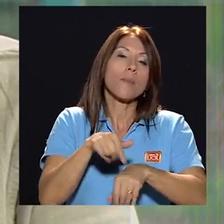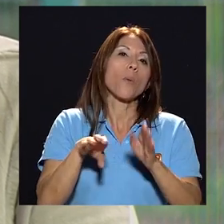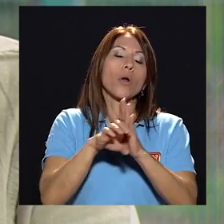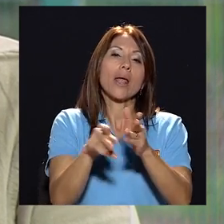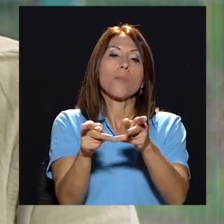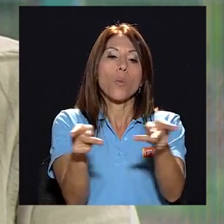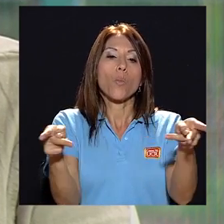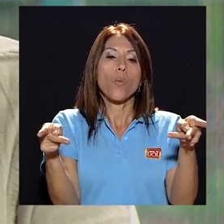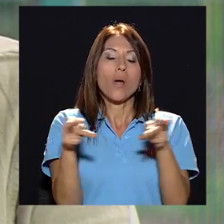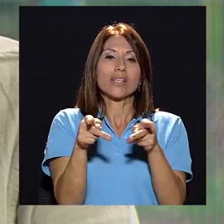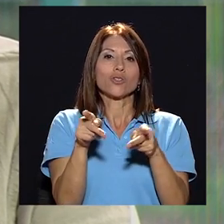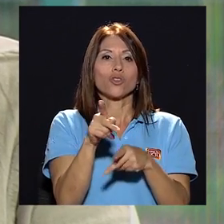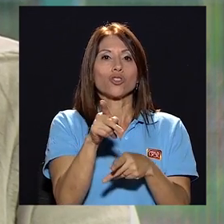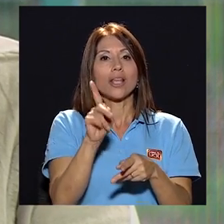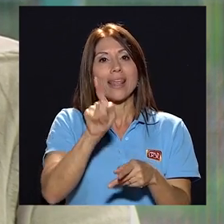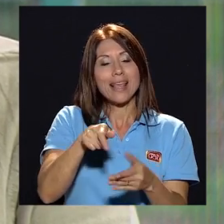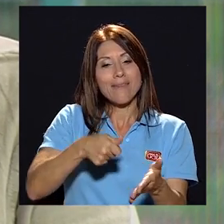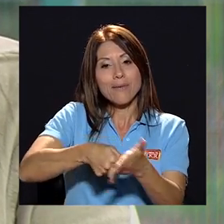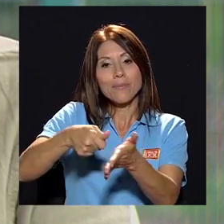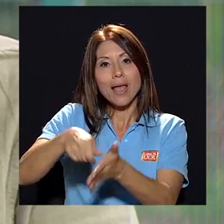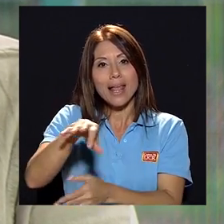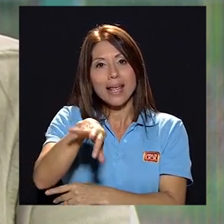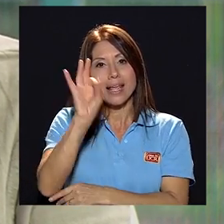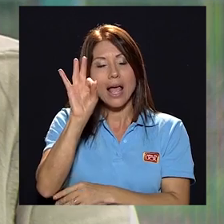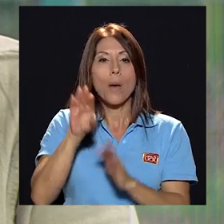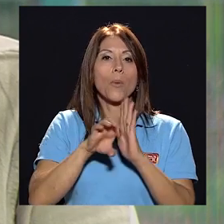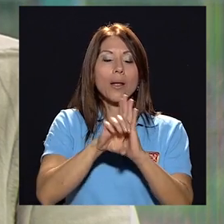como los decanos